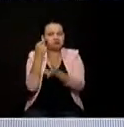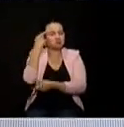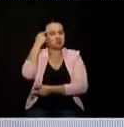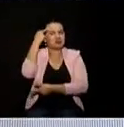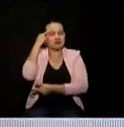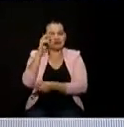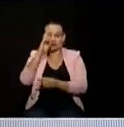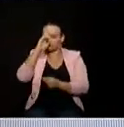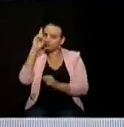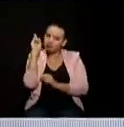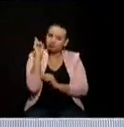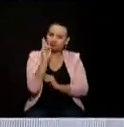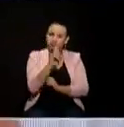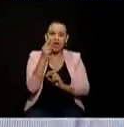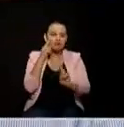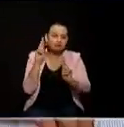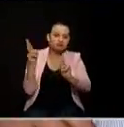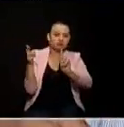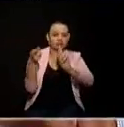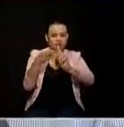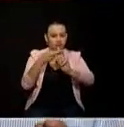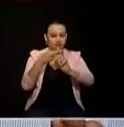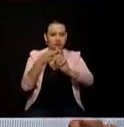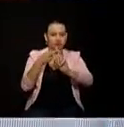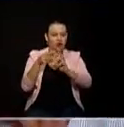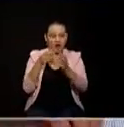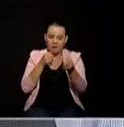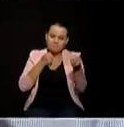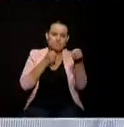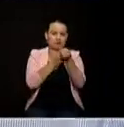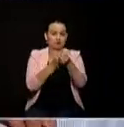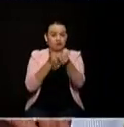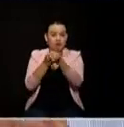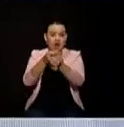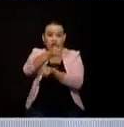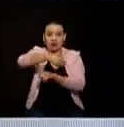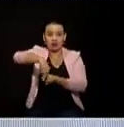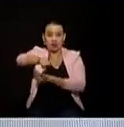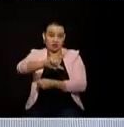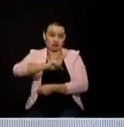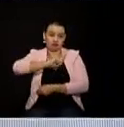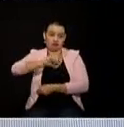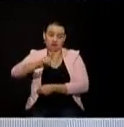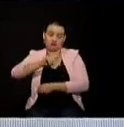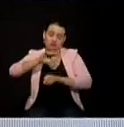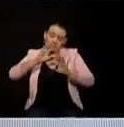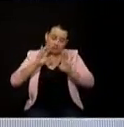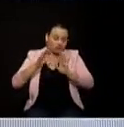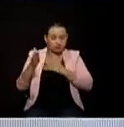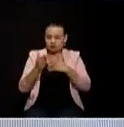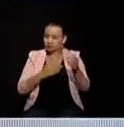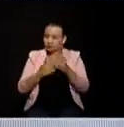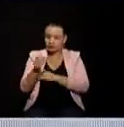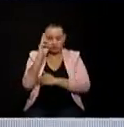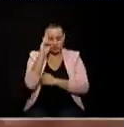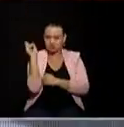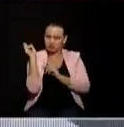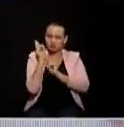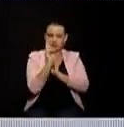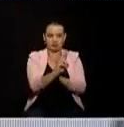que tener un cambio cultural nosotros tenemos que apoyar los liderazgos alrededor de estas comunidades tenemos que